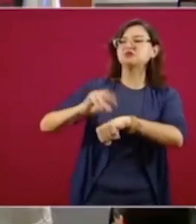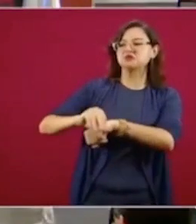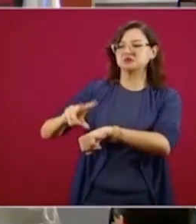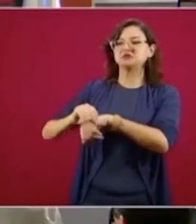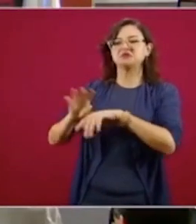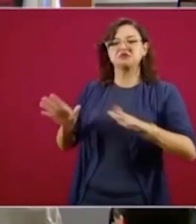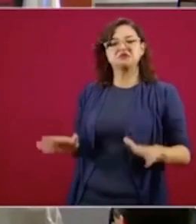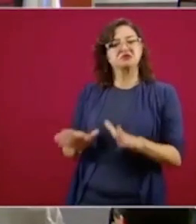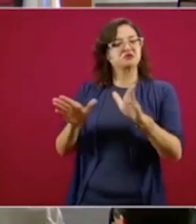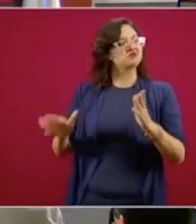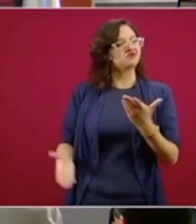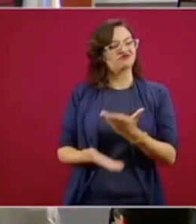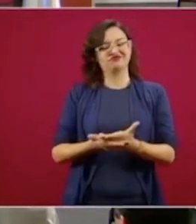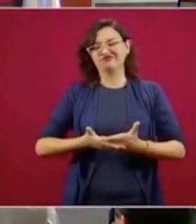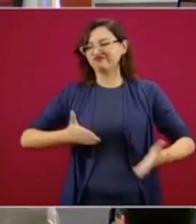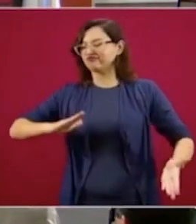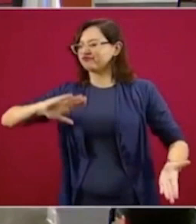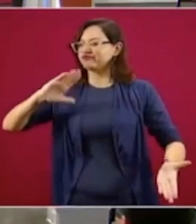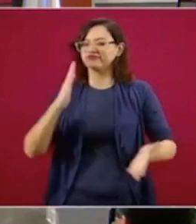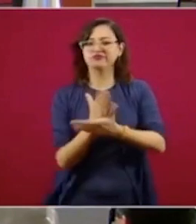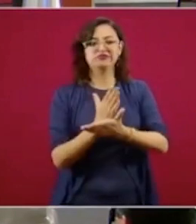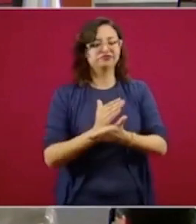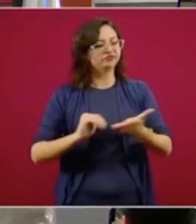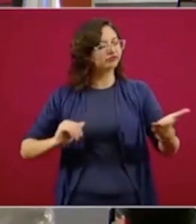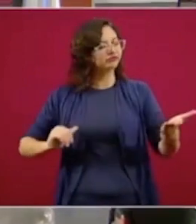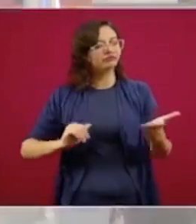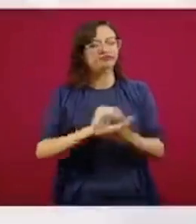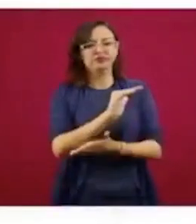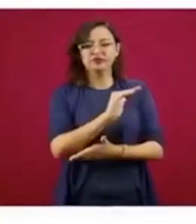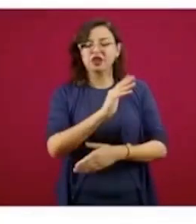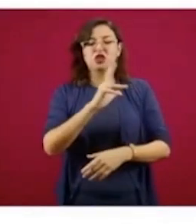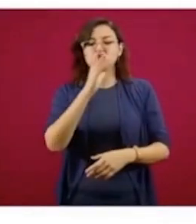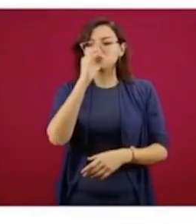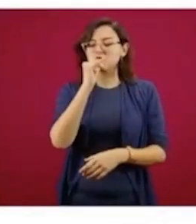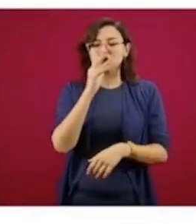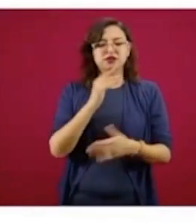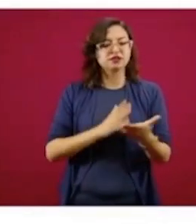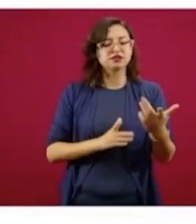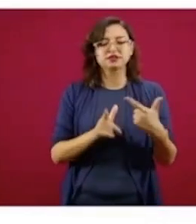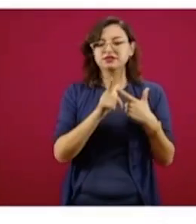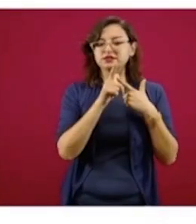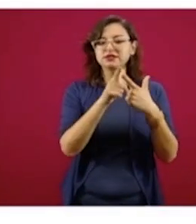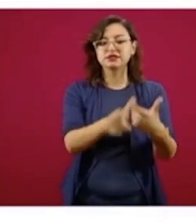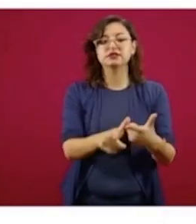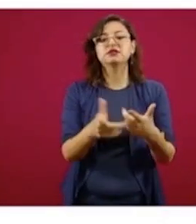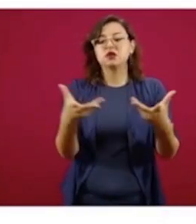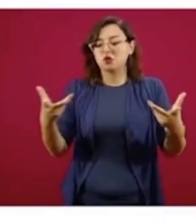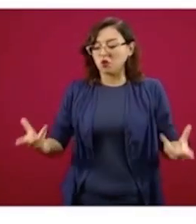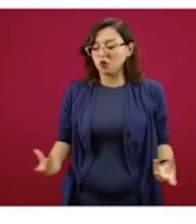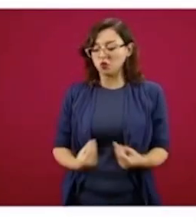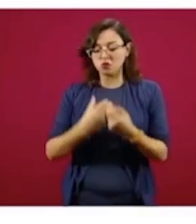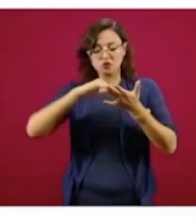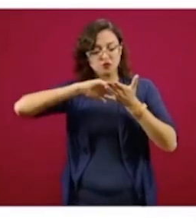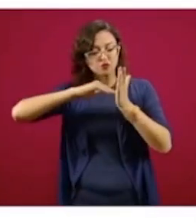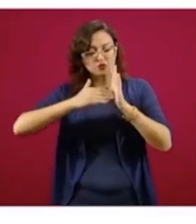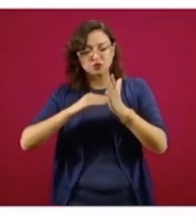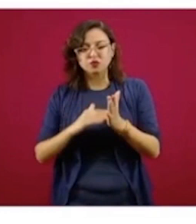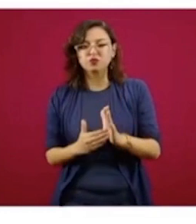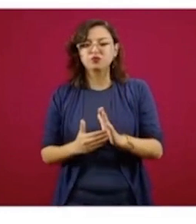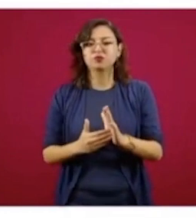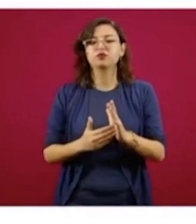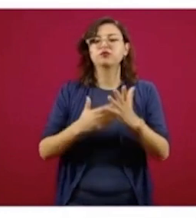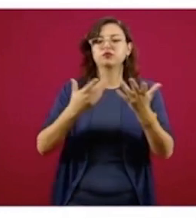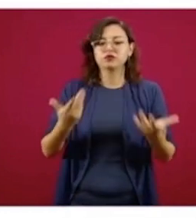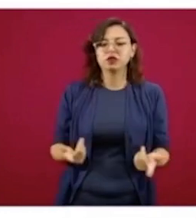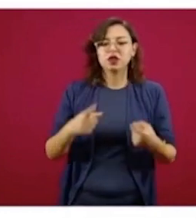conformado un grupo de trabajo como nunca antes para lograr consolidar una estrategia conjunta con la UIF,